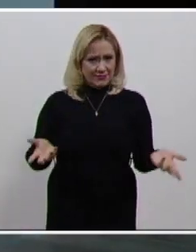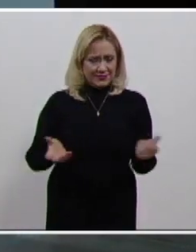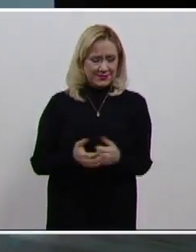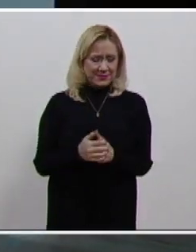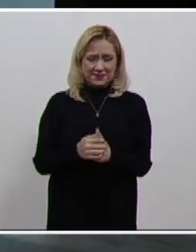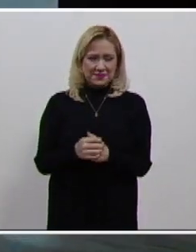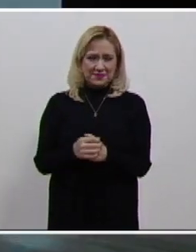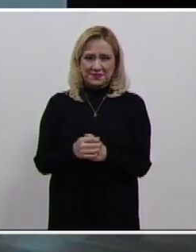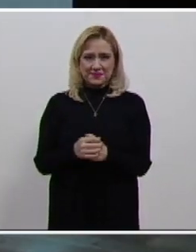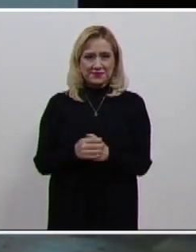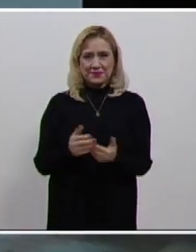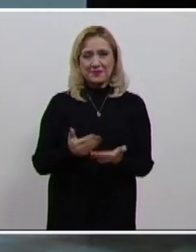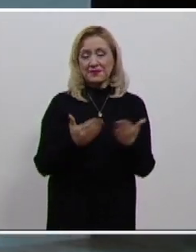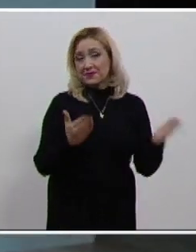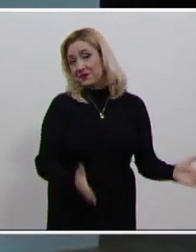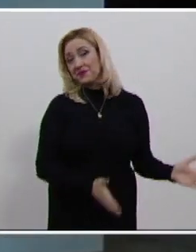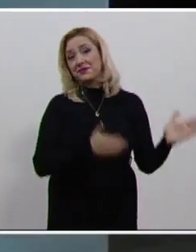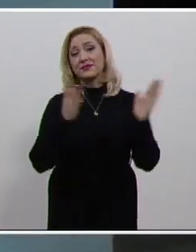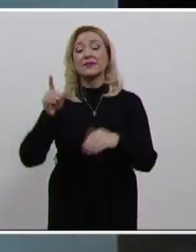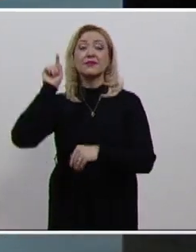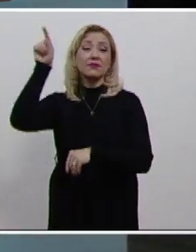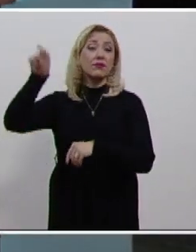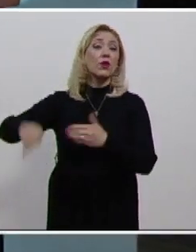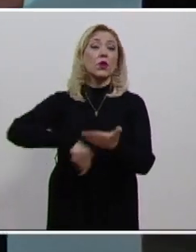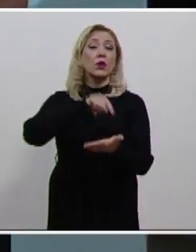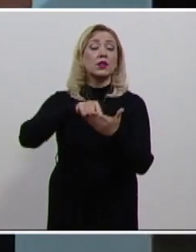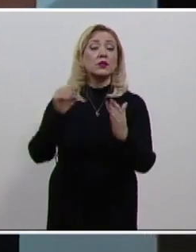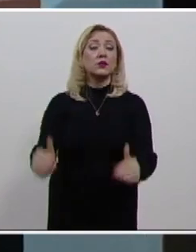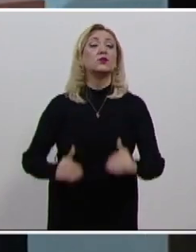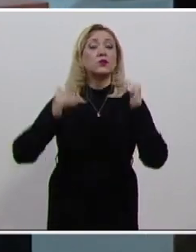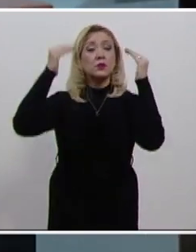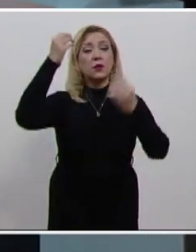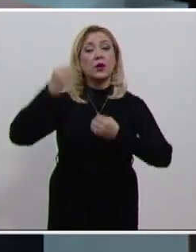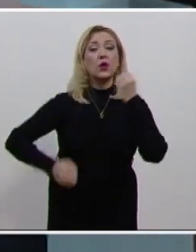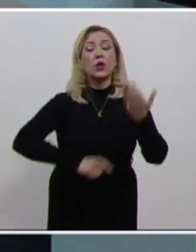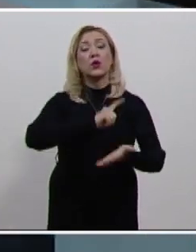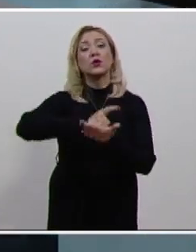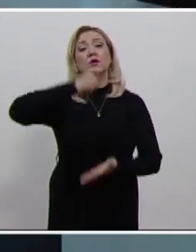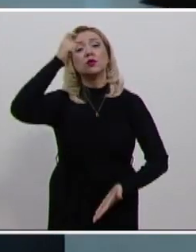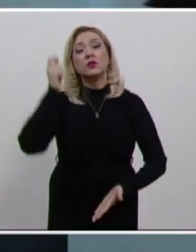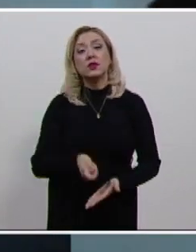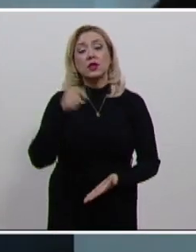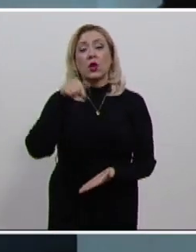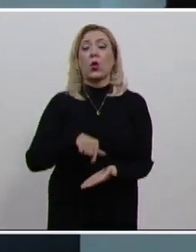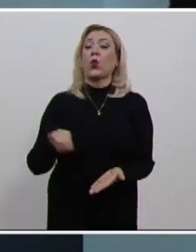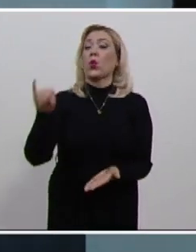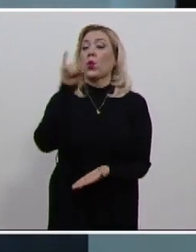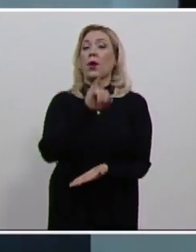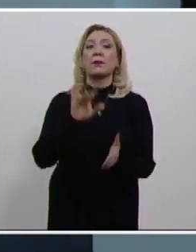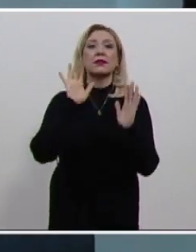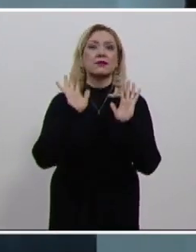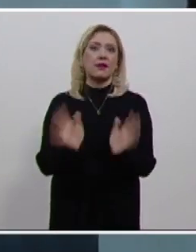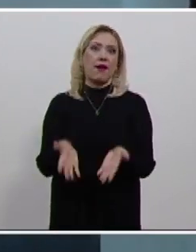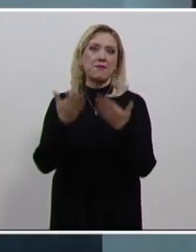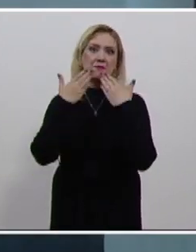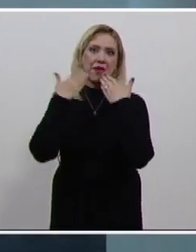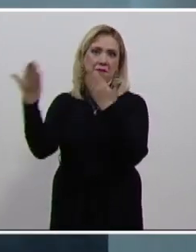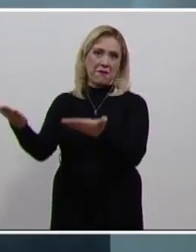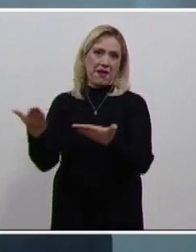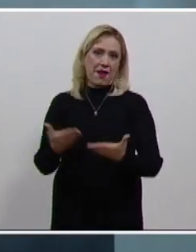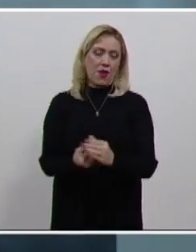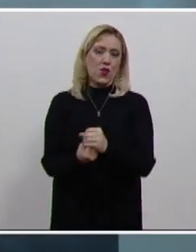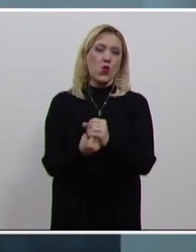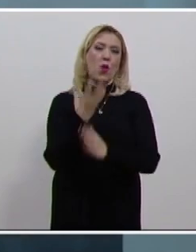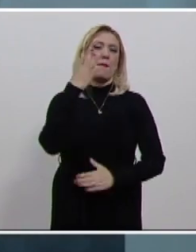Y vámonos directamente en este momento al edificio sede de la Suprema Corte de Justicia de la Nación, donde este jueves se dio la bienvenida a la